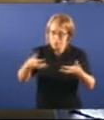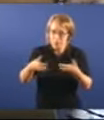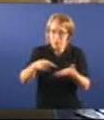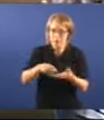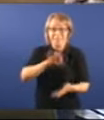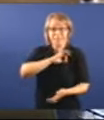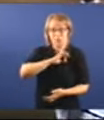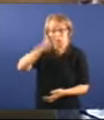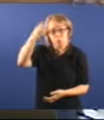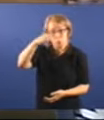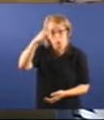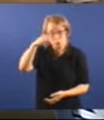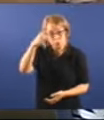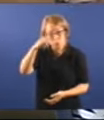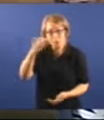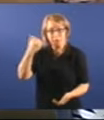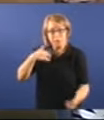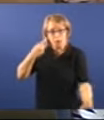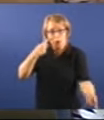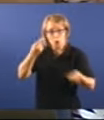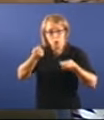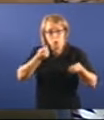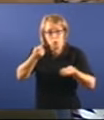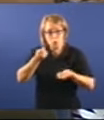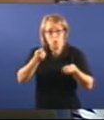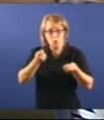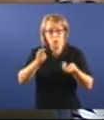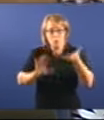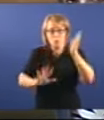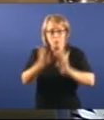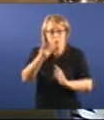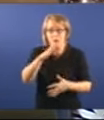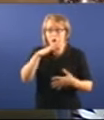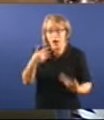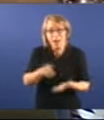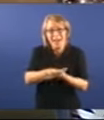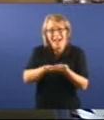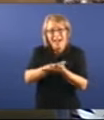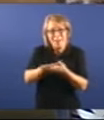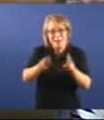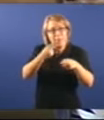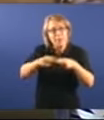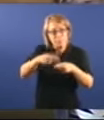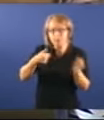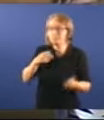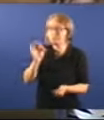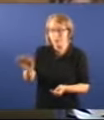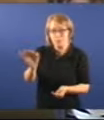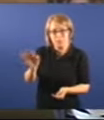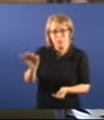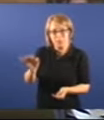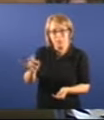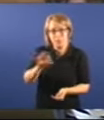señor Tauriño, unha vez controlado o lume é a hora de falar de política. Efectivamente, señor Feijó,